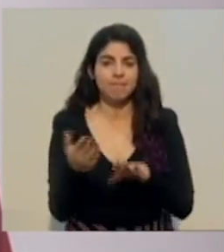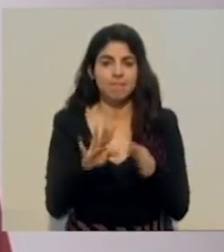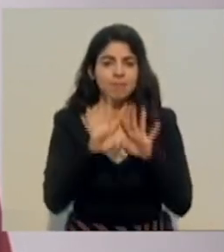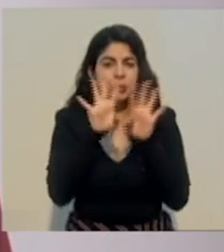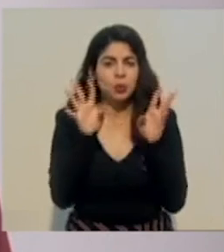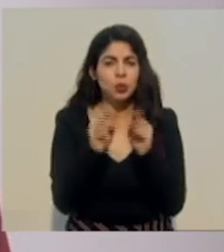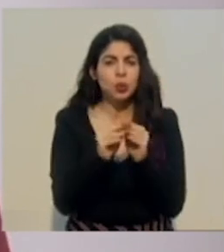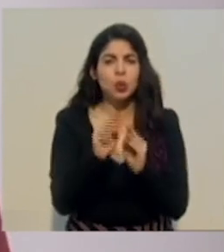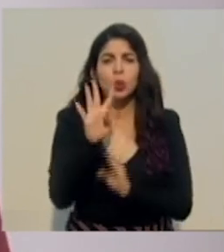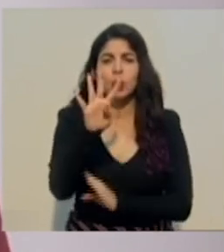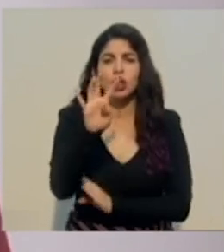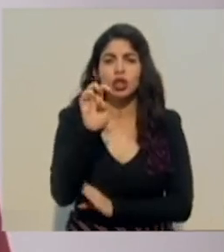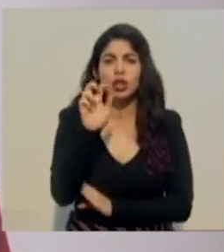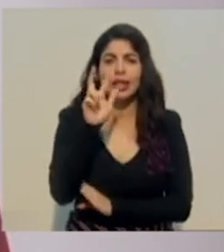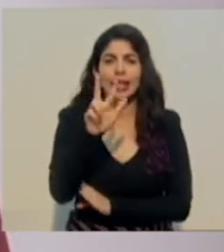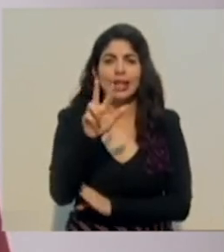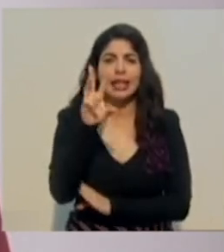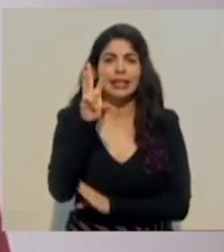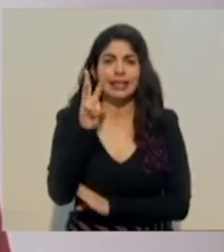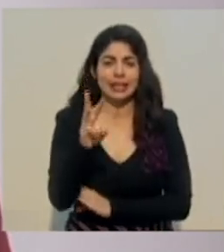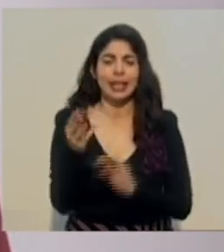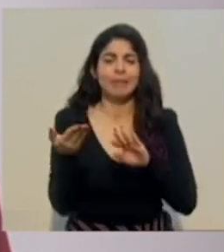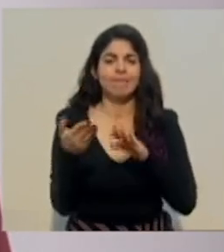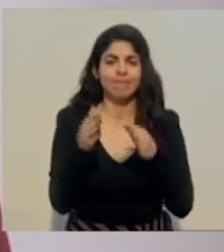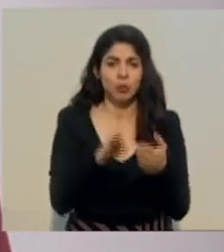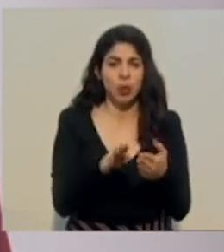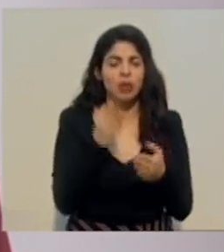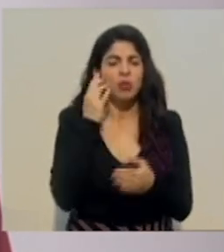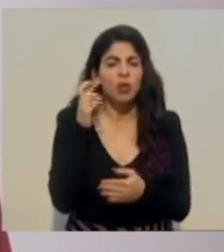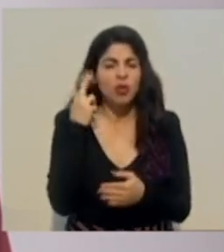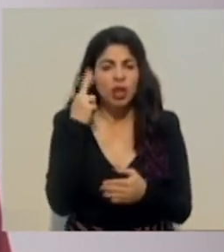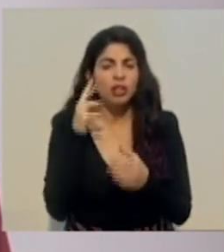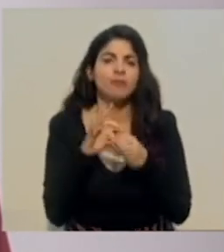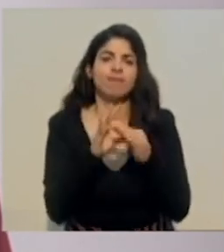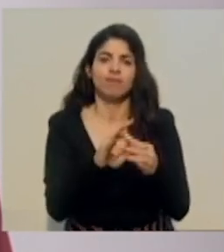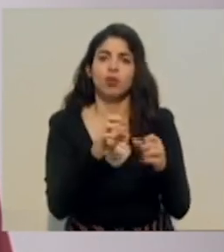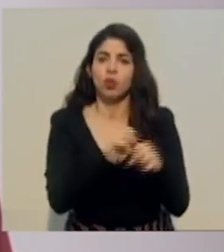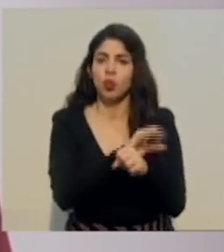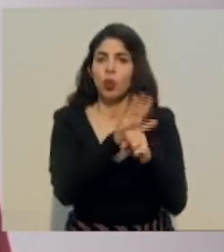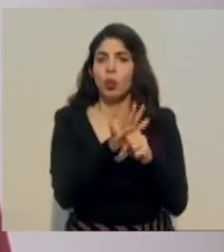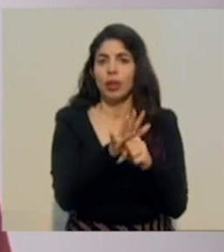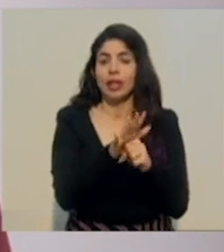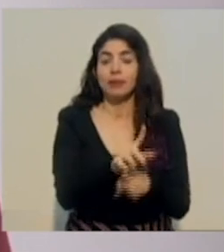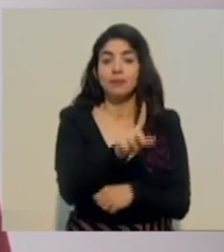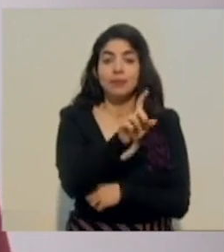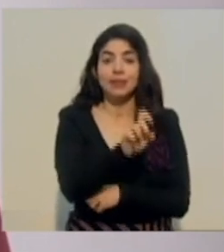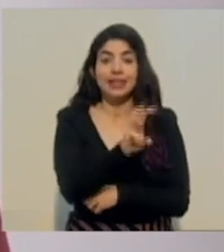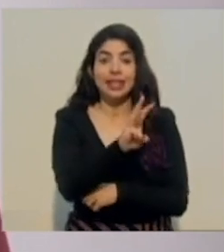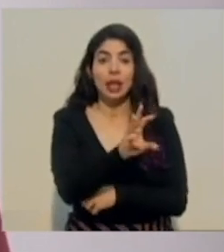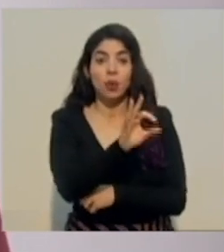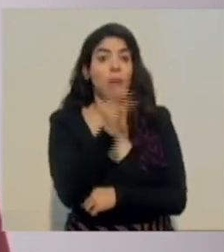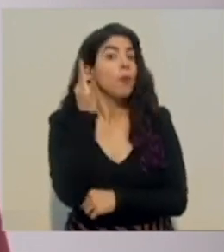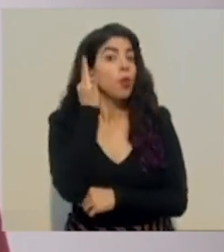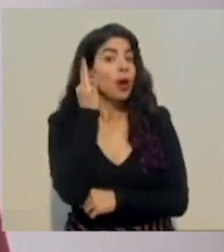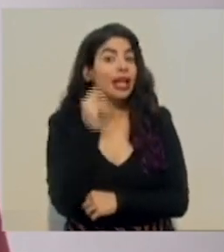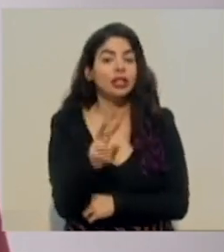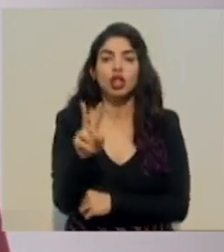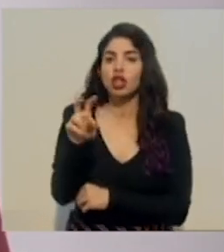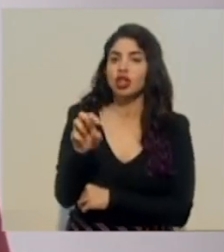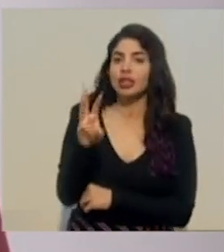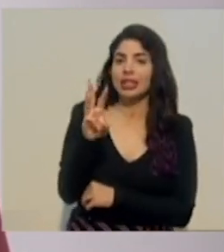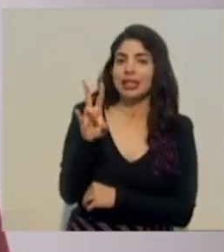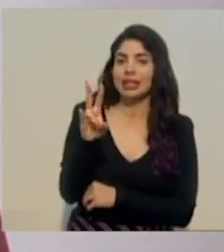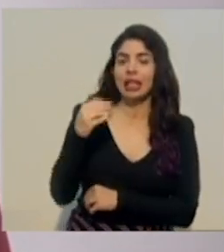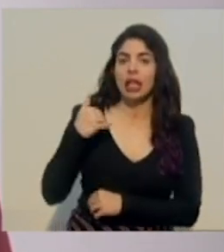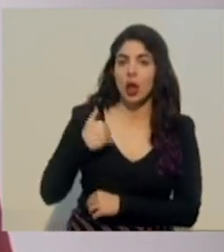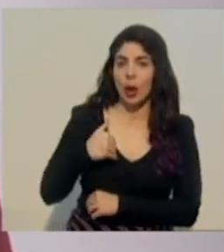436 decesos relacionados con COVID-19, 169 mujeres y 267 hombres,